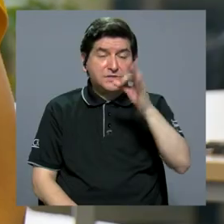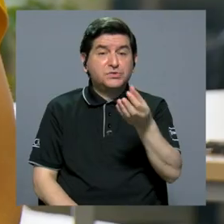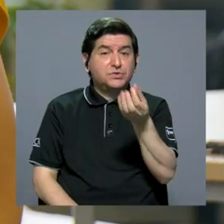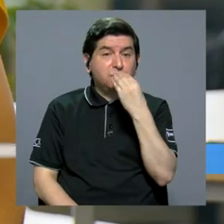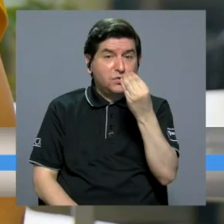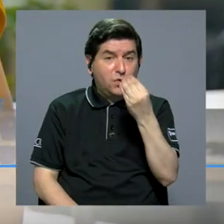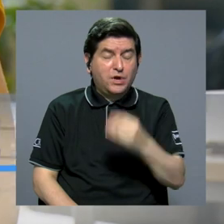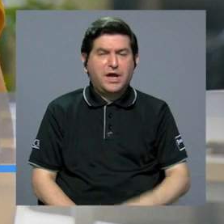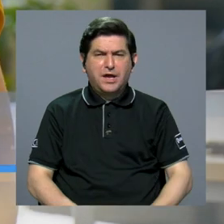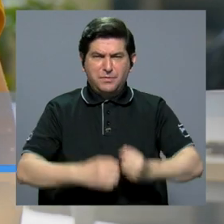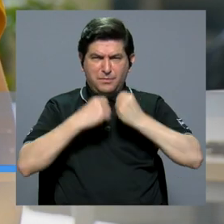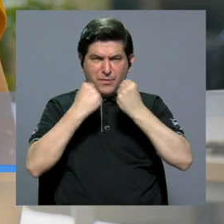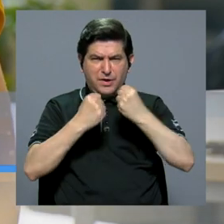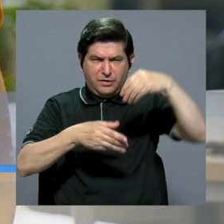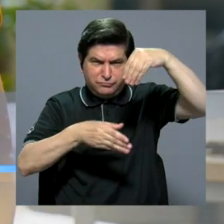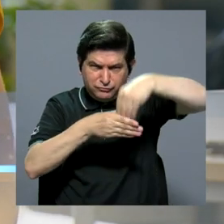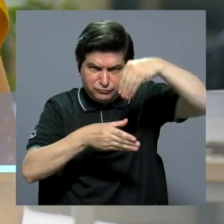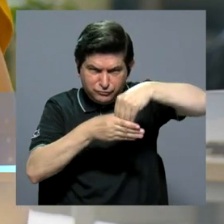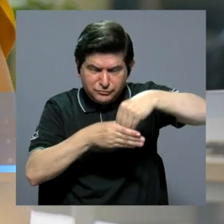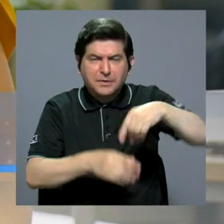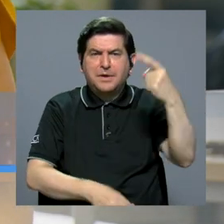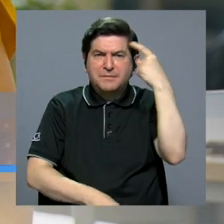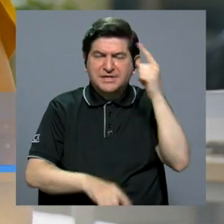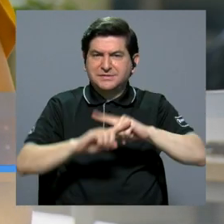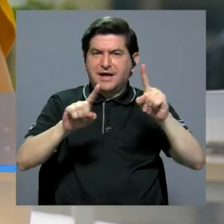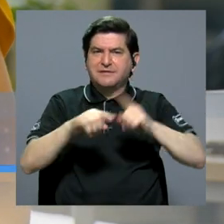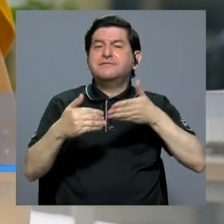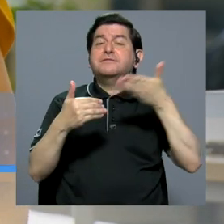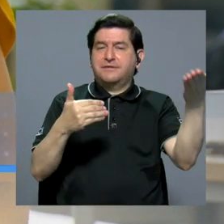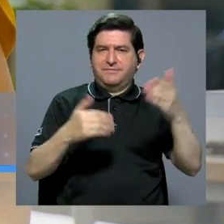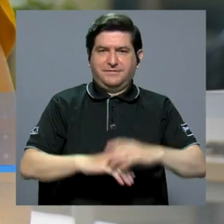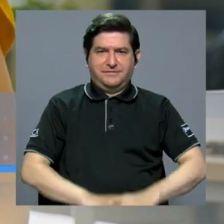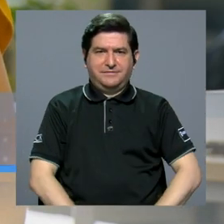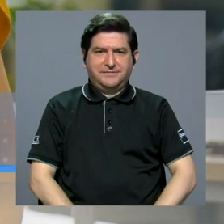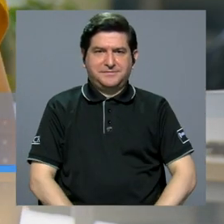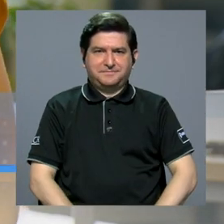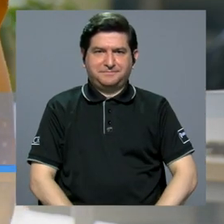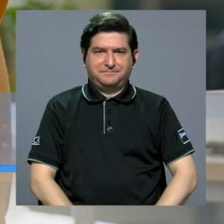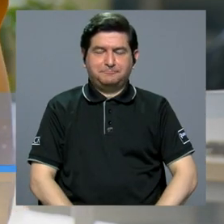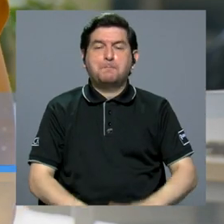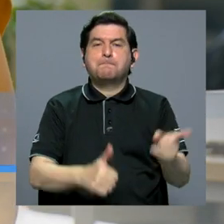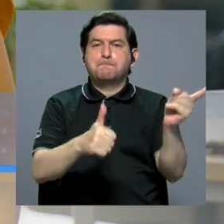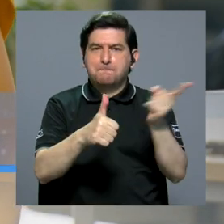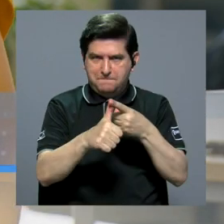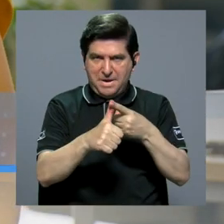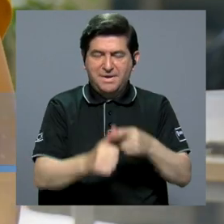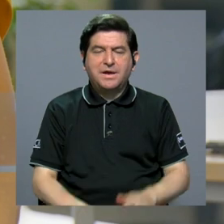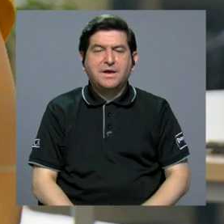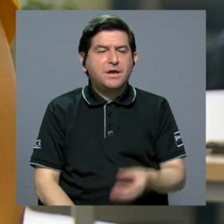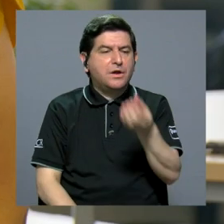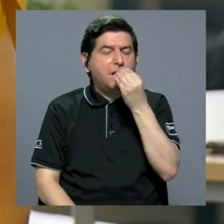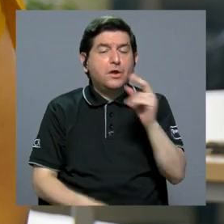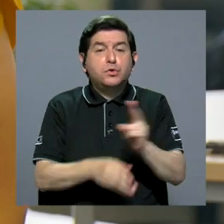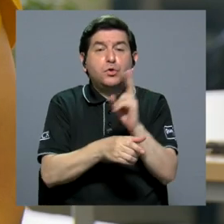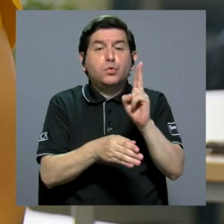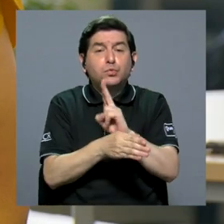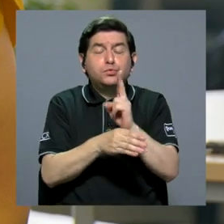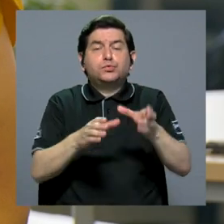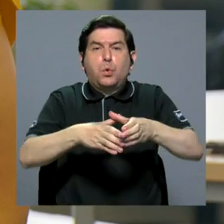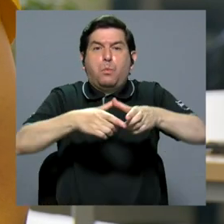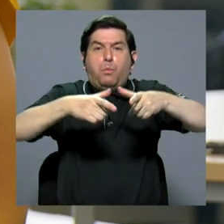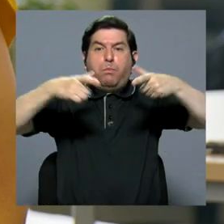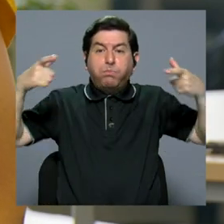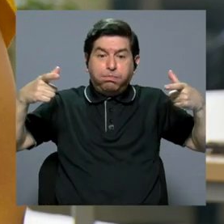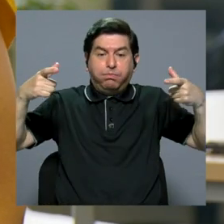Para escoger un alimento para fortificar hay que considerar varios aspectos. Primero que sea un alimento de